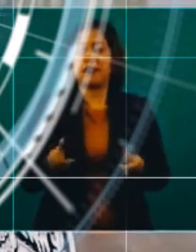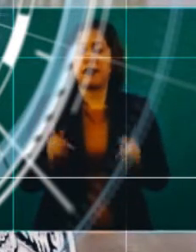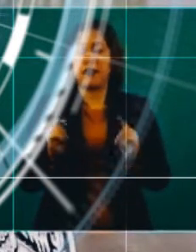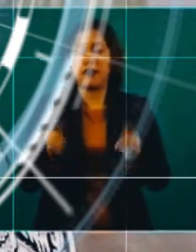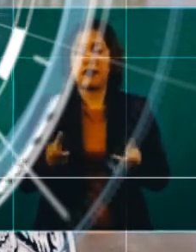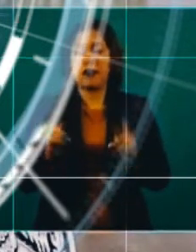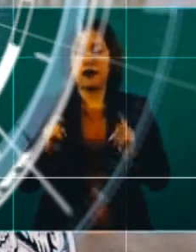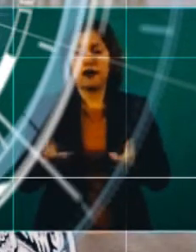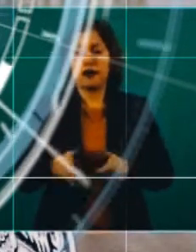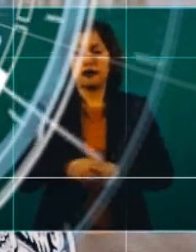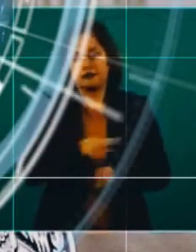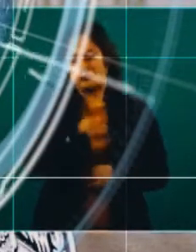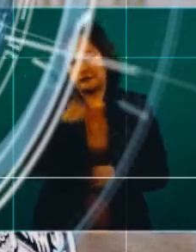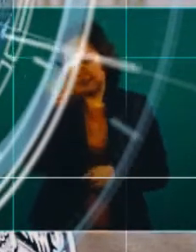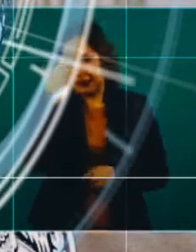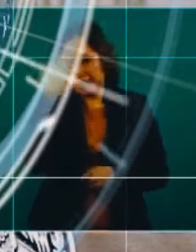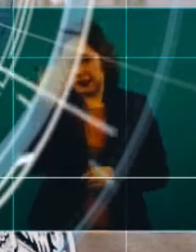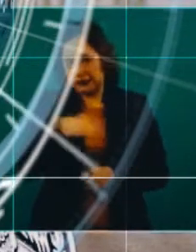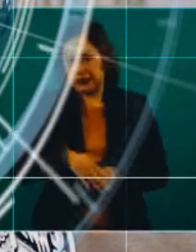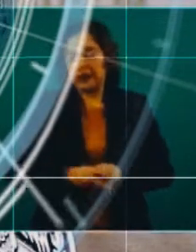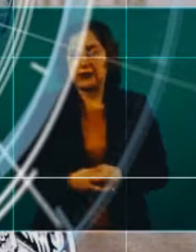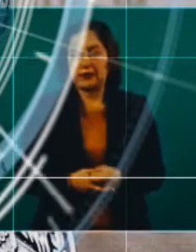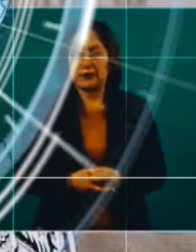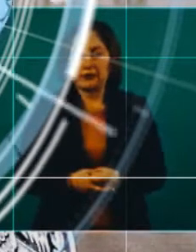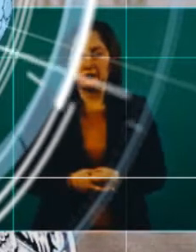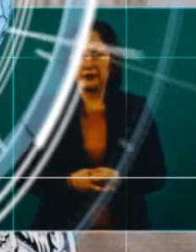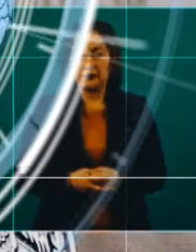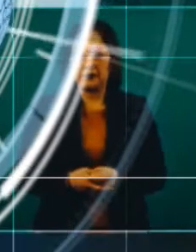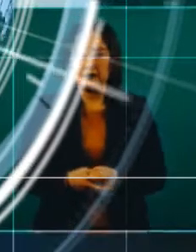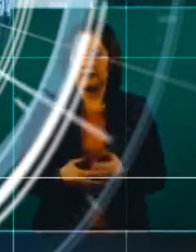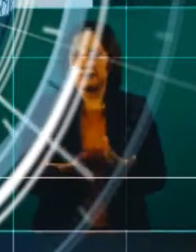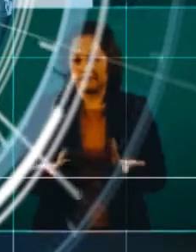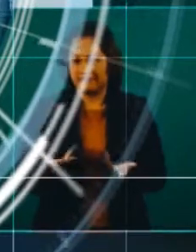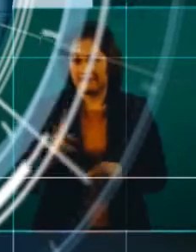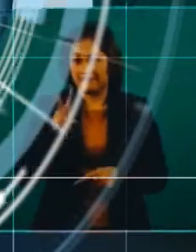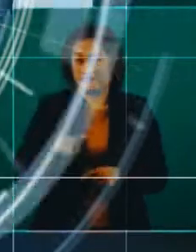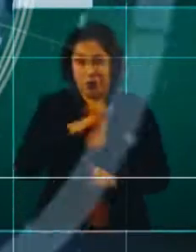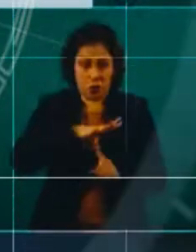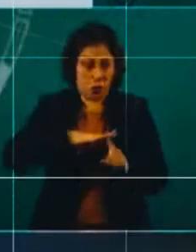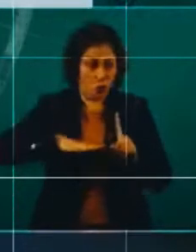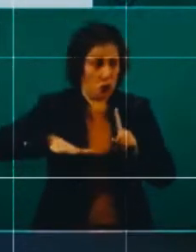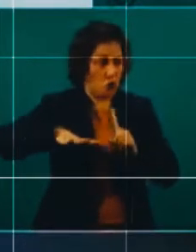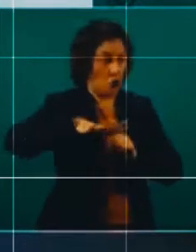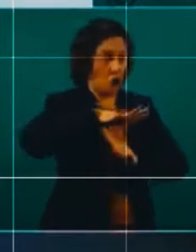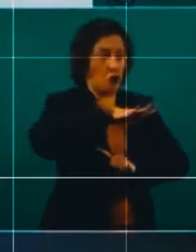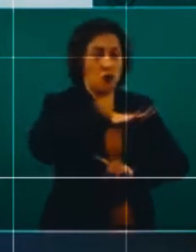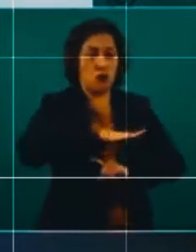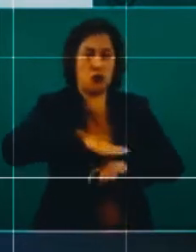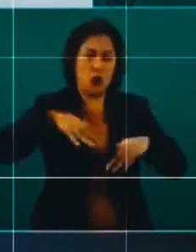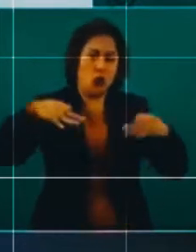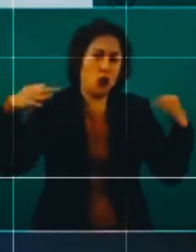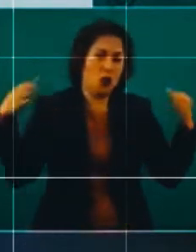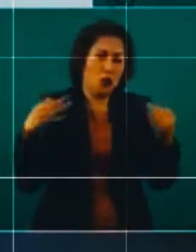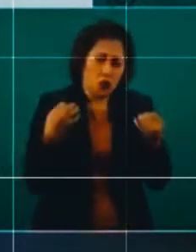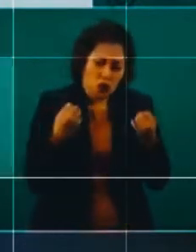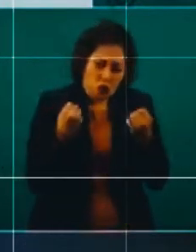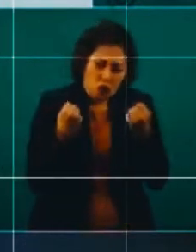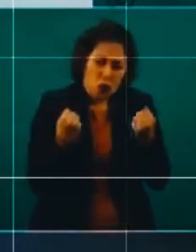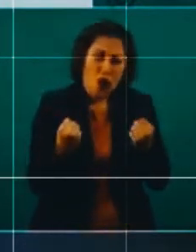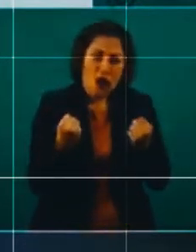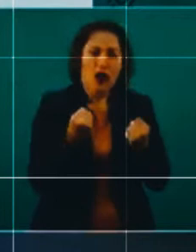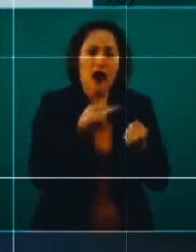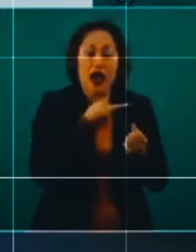conoce todos, una tormenta, un clima que congeló pozos, congeló gasoductos,